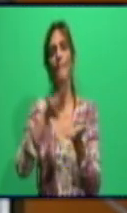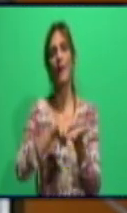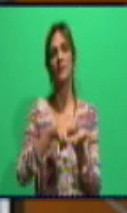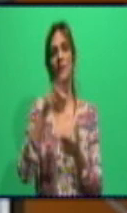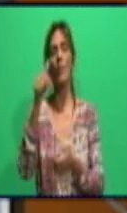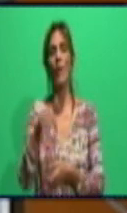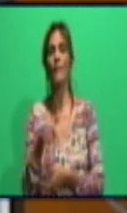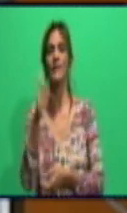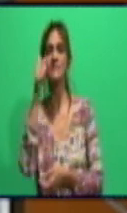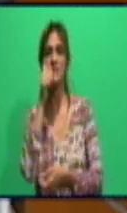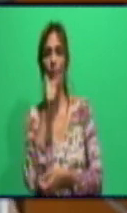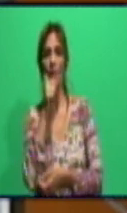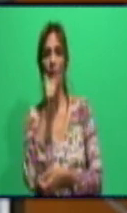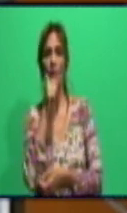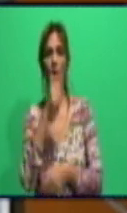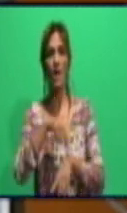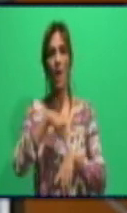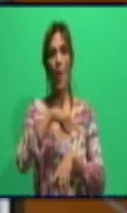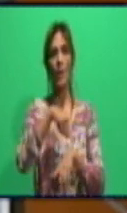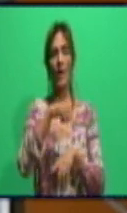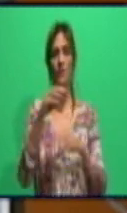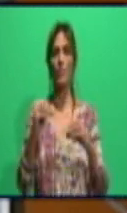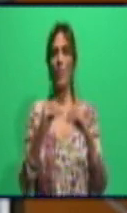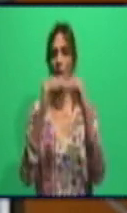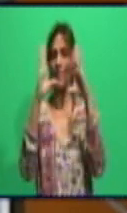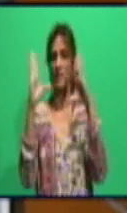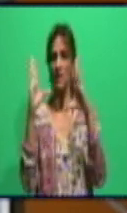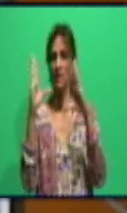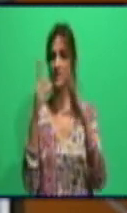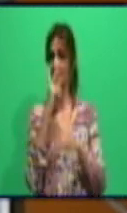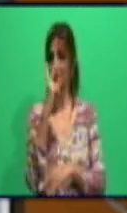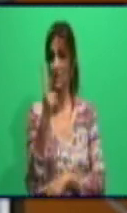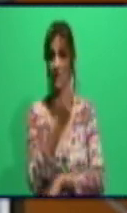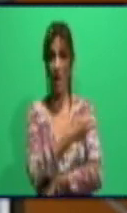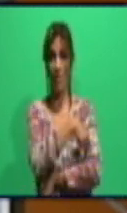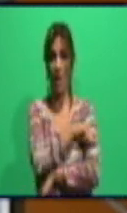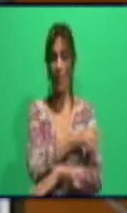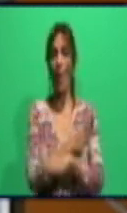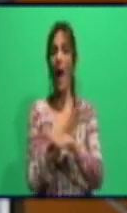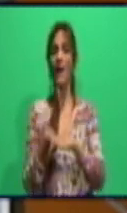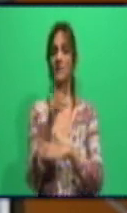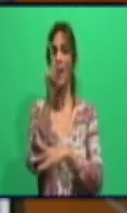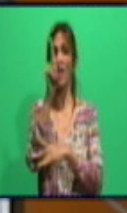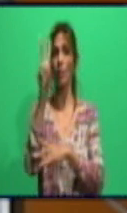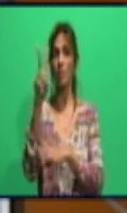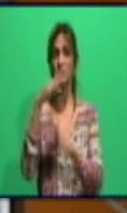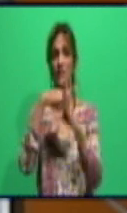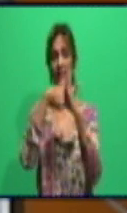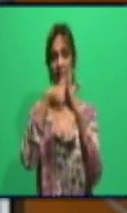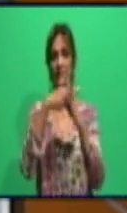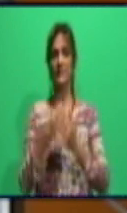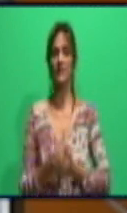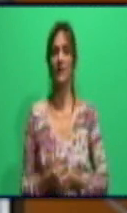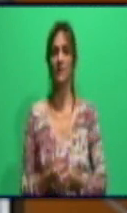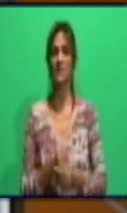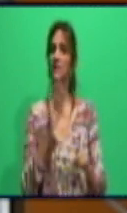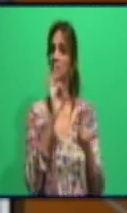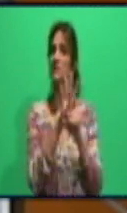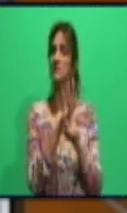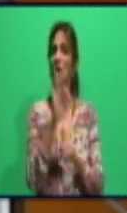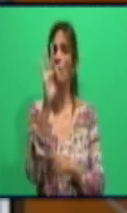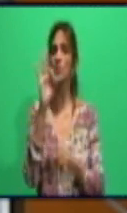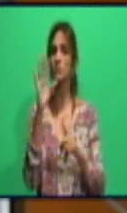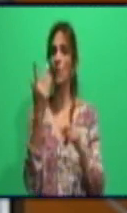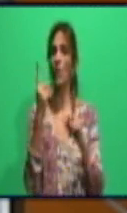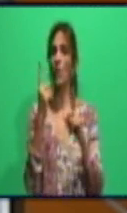la mañana. Es decir, las operaciones hacia el público hasta las 12 del día. Y pudiera decirte que inician a las 8 y 30 de la